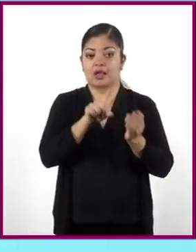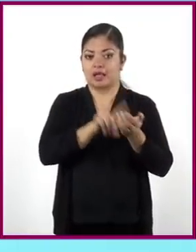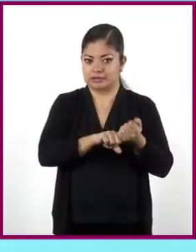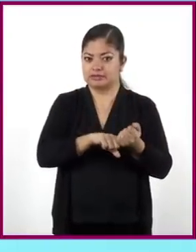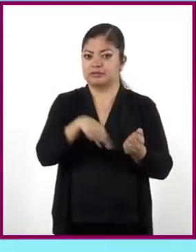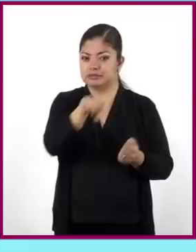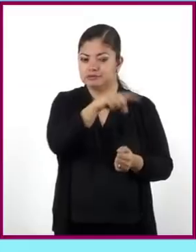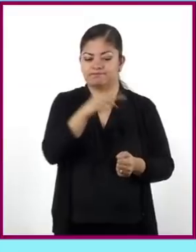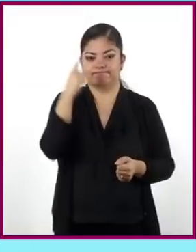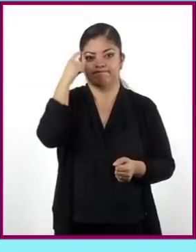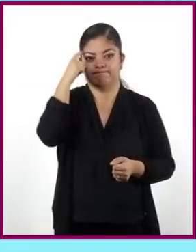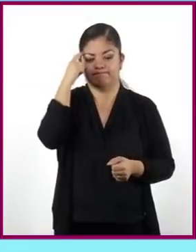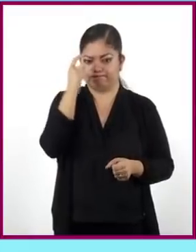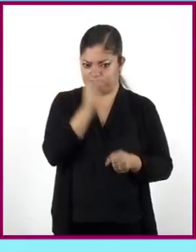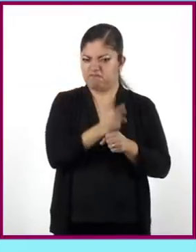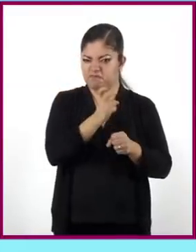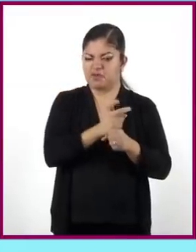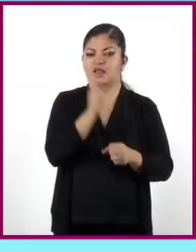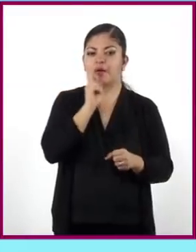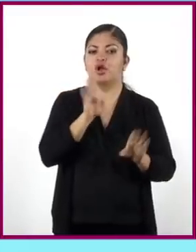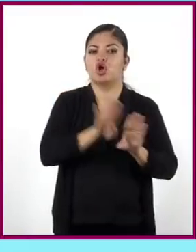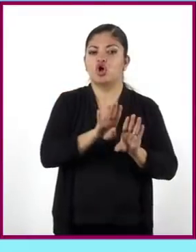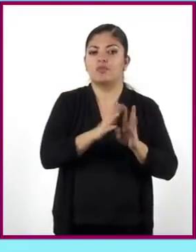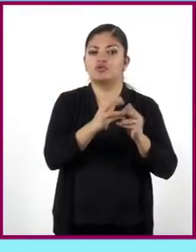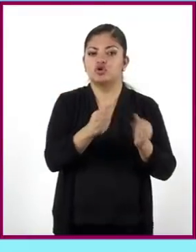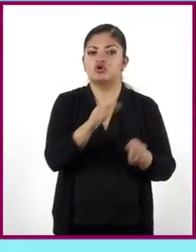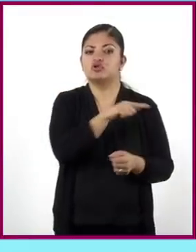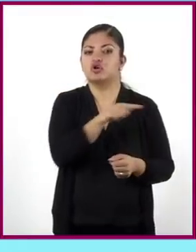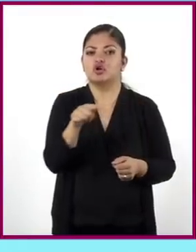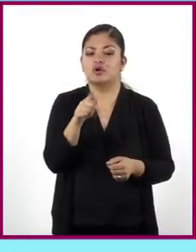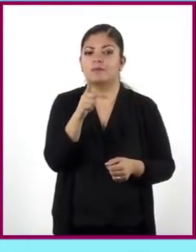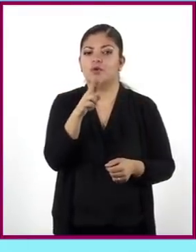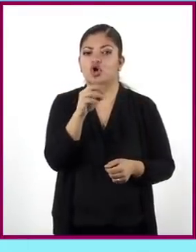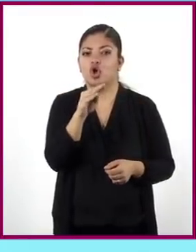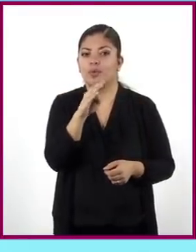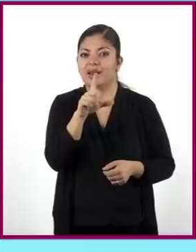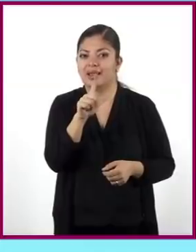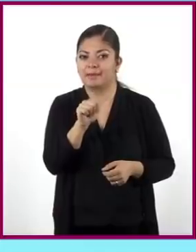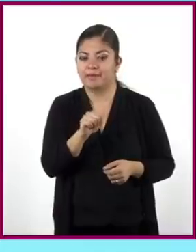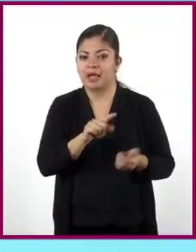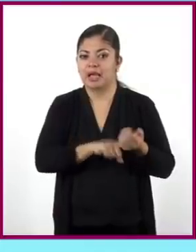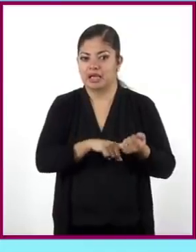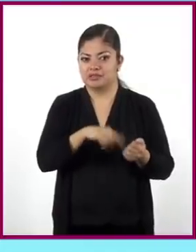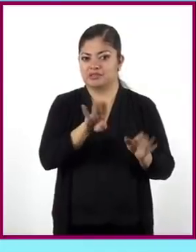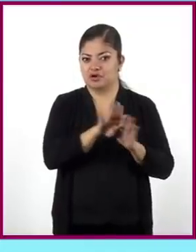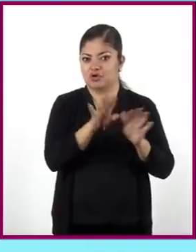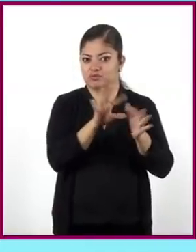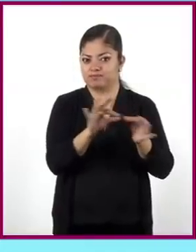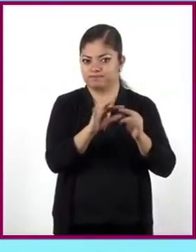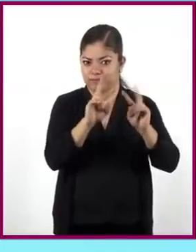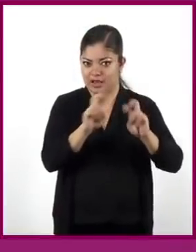invitamos a resolver un problema mediante el análisis e interpretación de su gráfica.